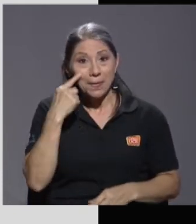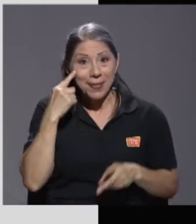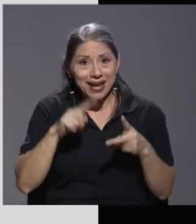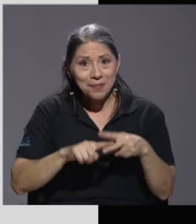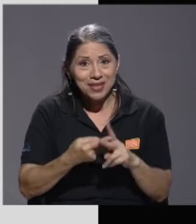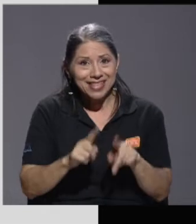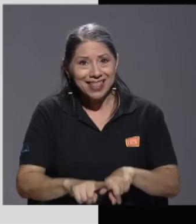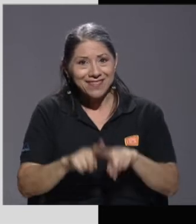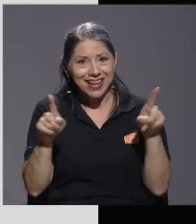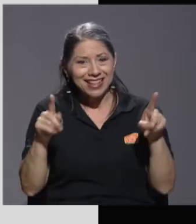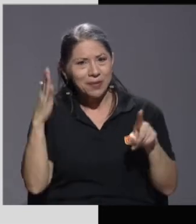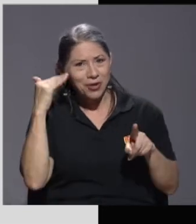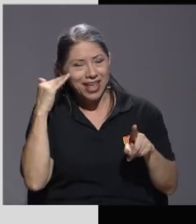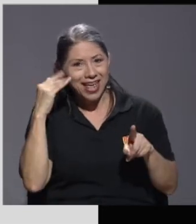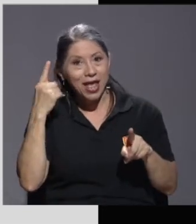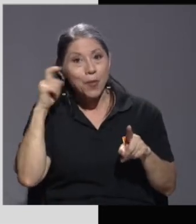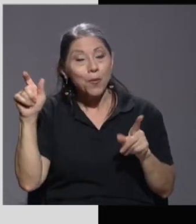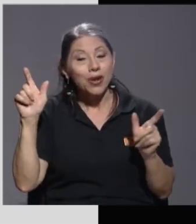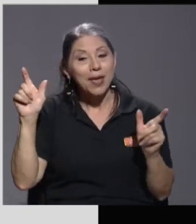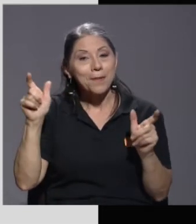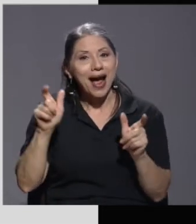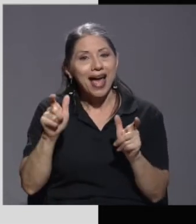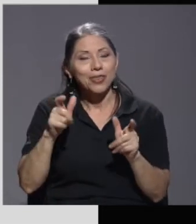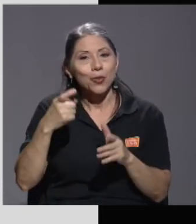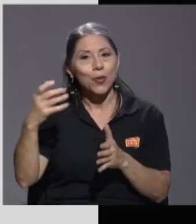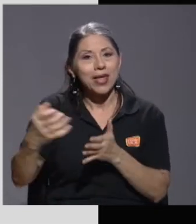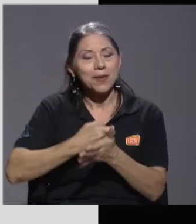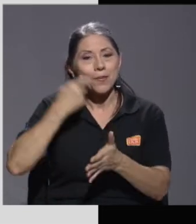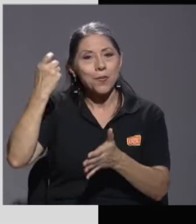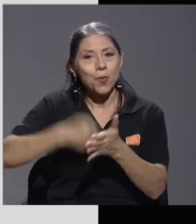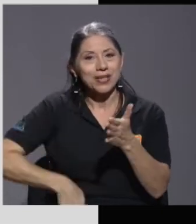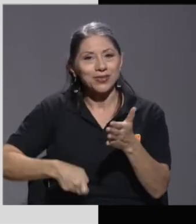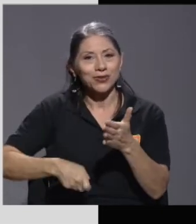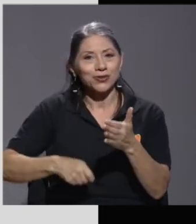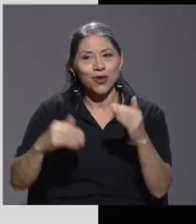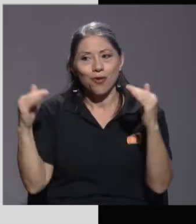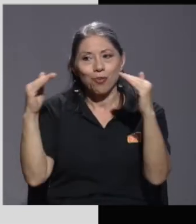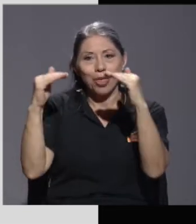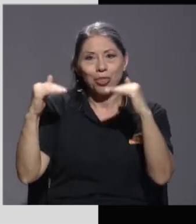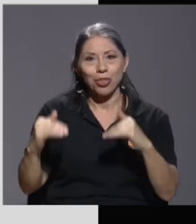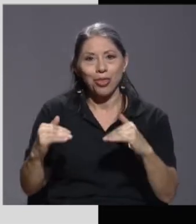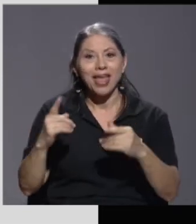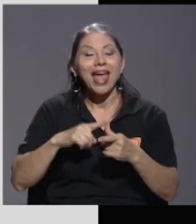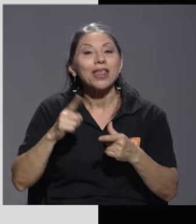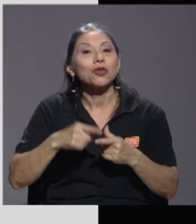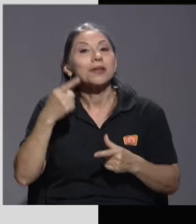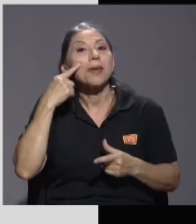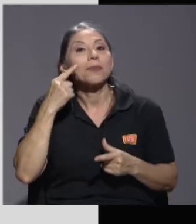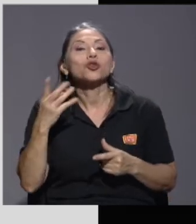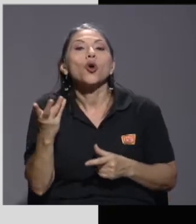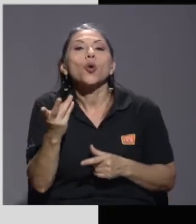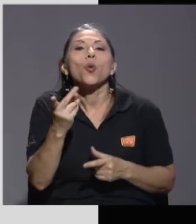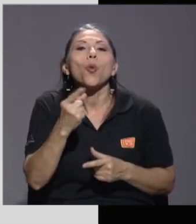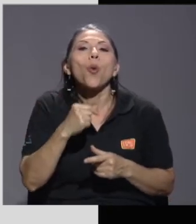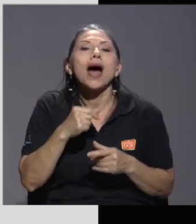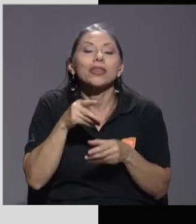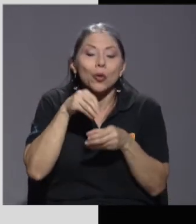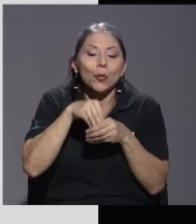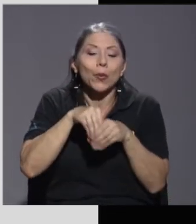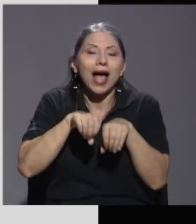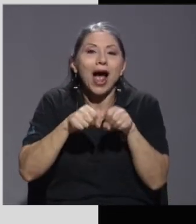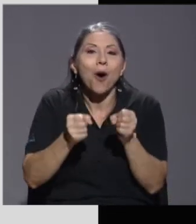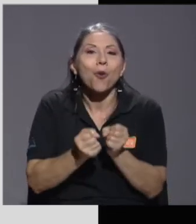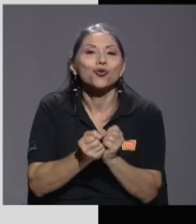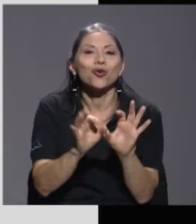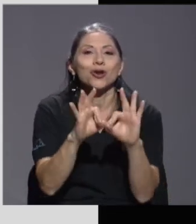porque lo que estamos haciendo es bajando impuestos. ¿Pero qué es lo que se quiere observar aquí? Bueno, ¿cuánto es el ahorro que se generaría en los hogares? En este caso, el